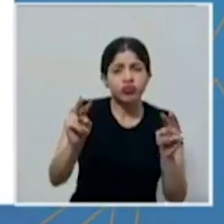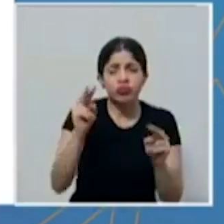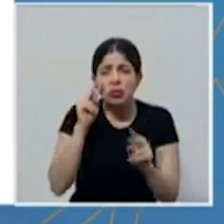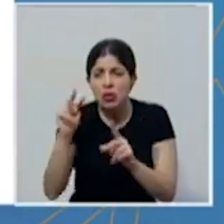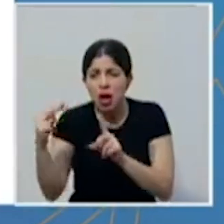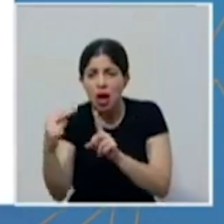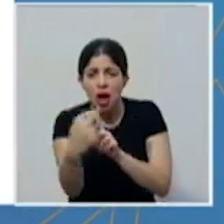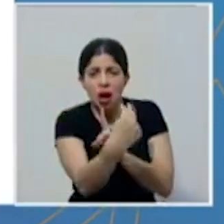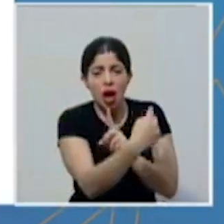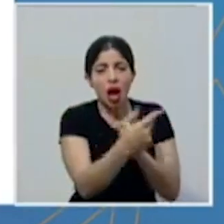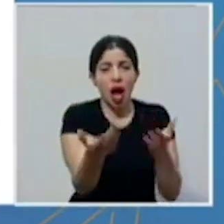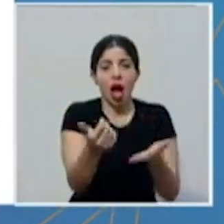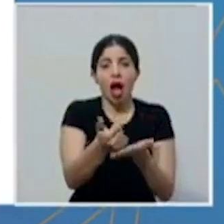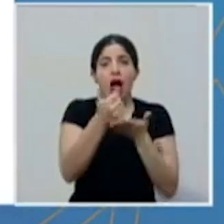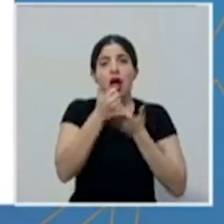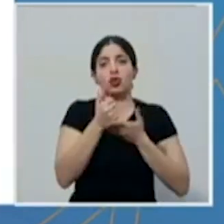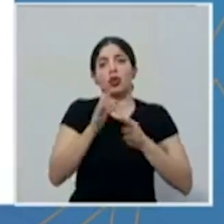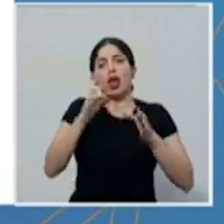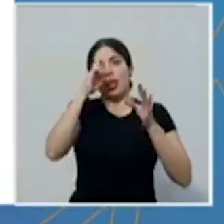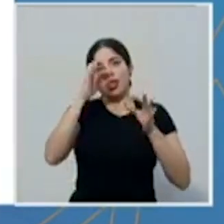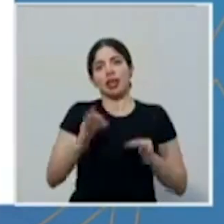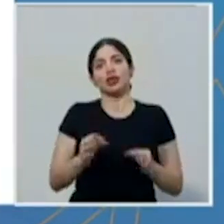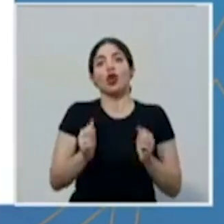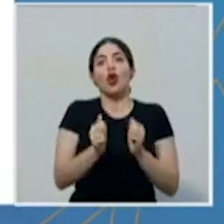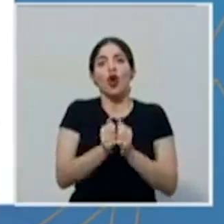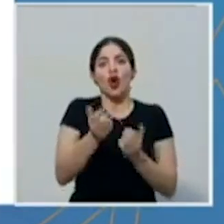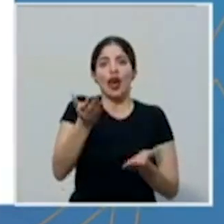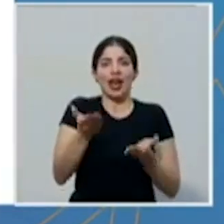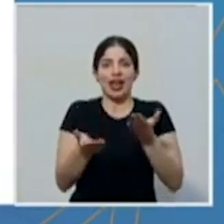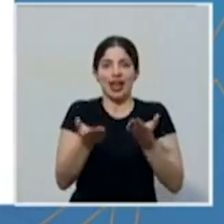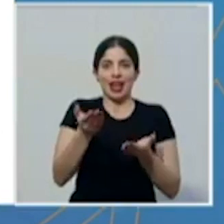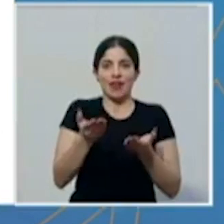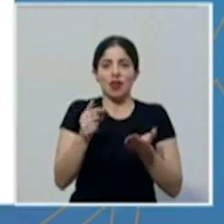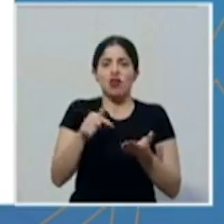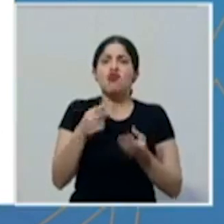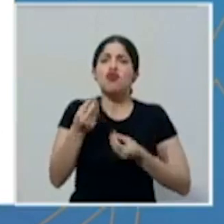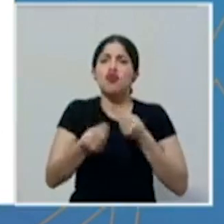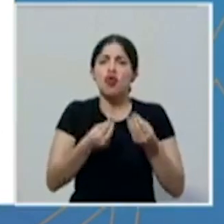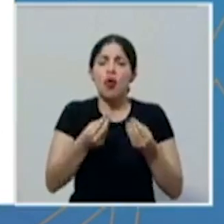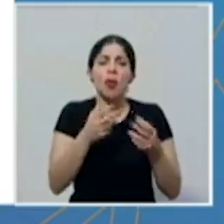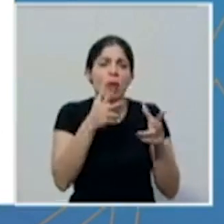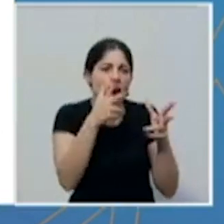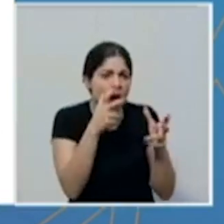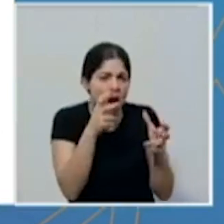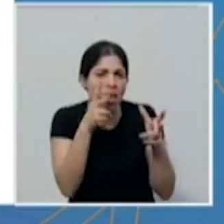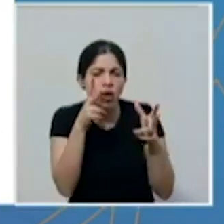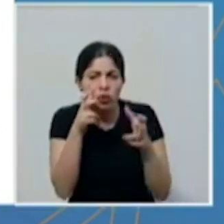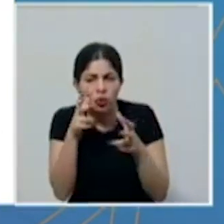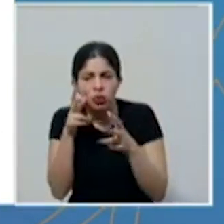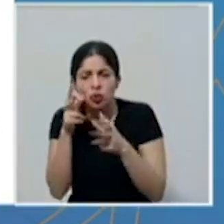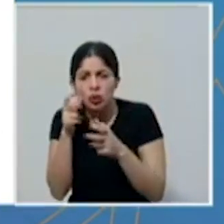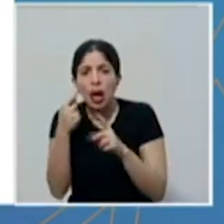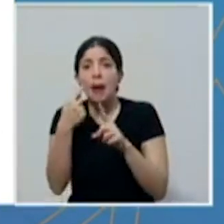equilibradas. Y eso significa que tengamos la capacidad para escucharnos, la capacidad para entender que las